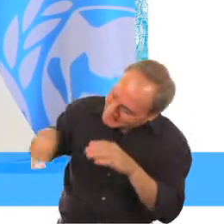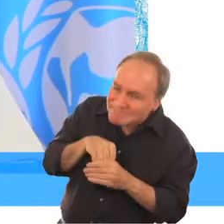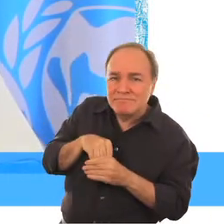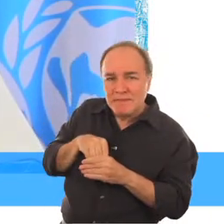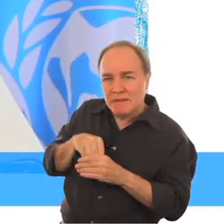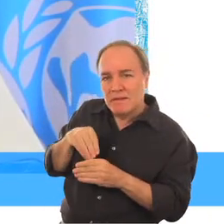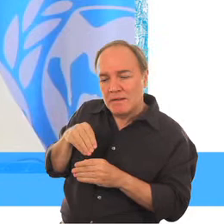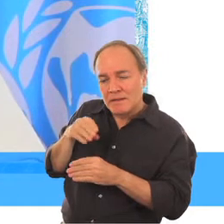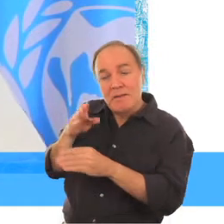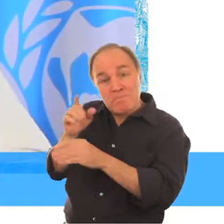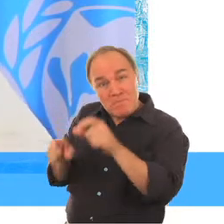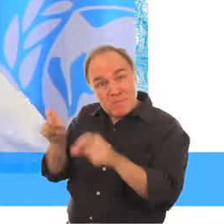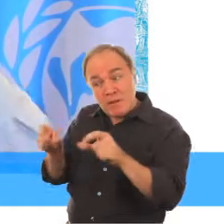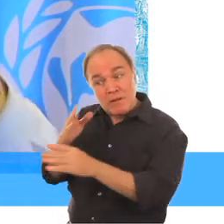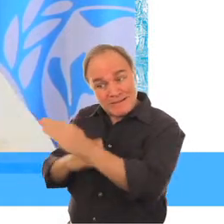discapacidad